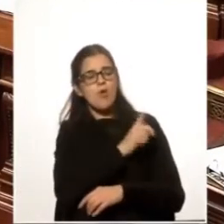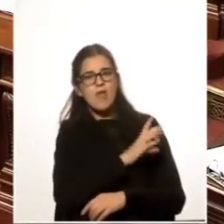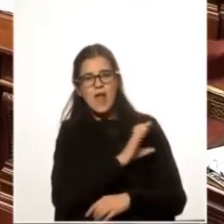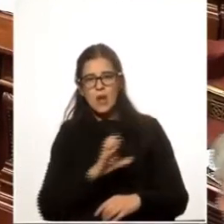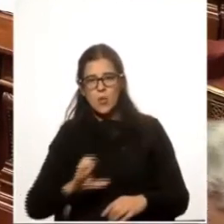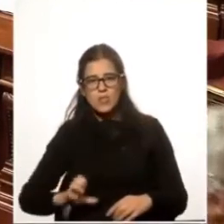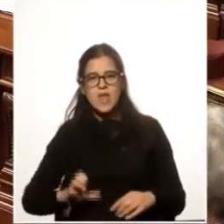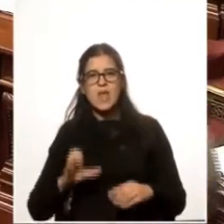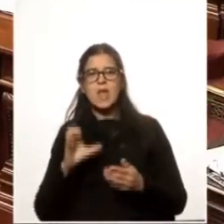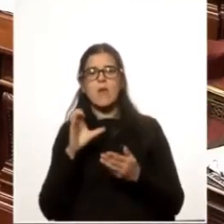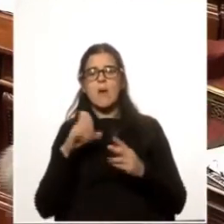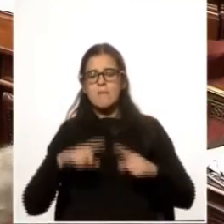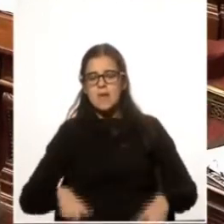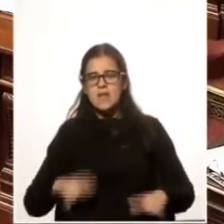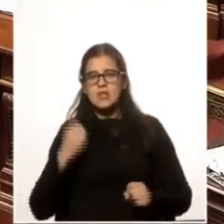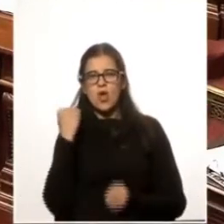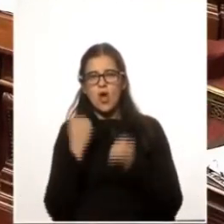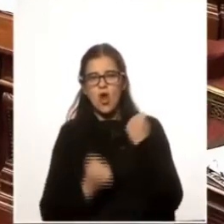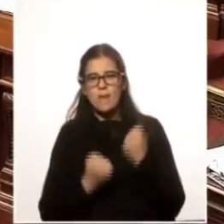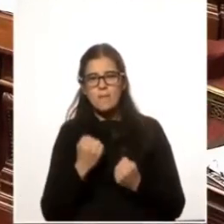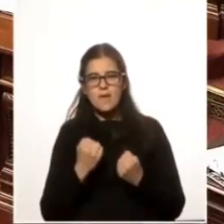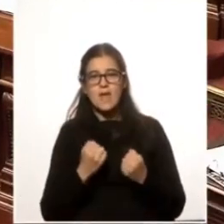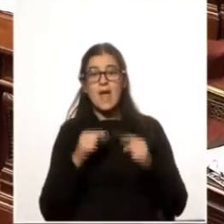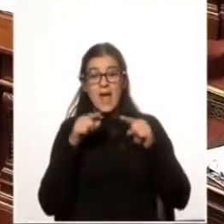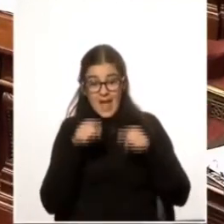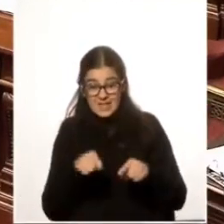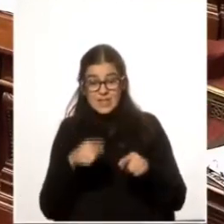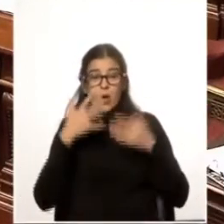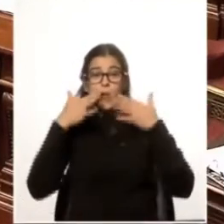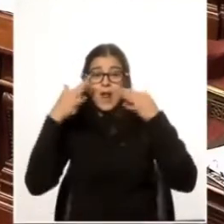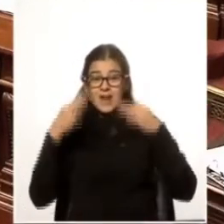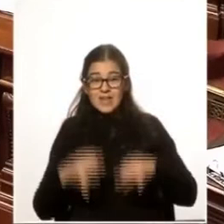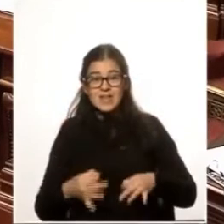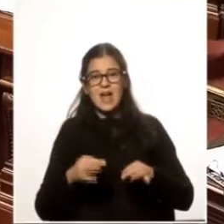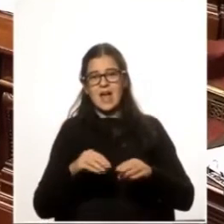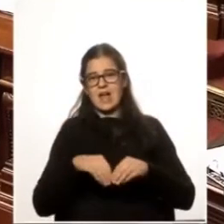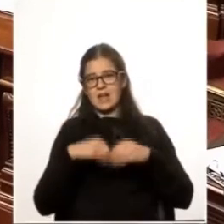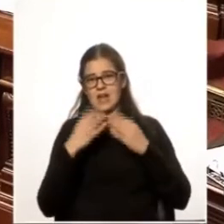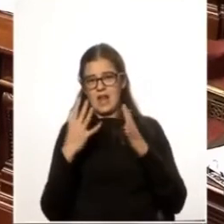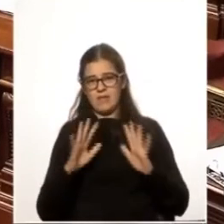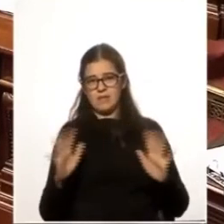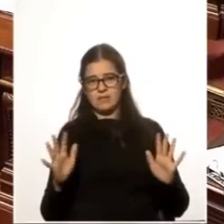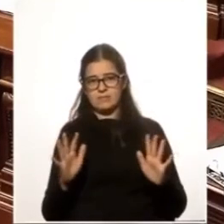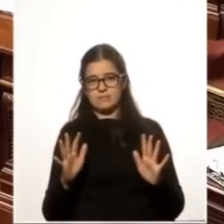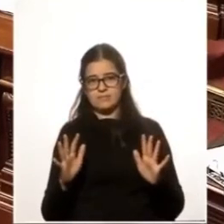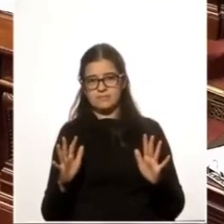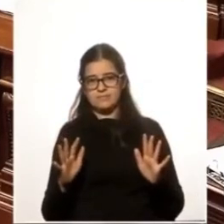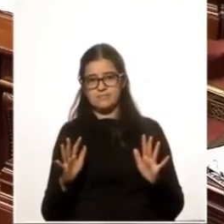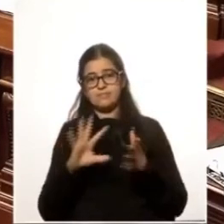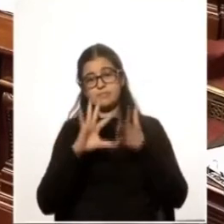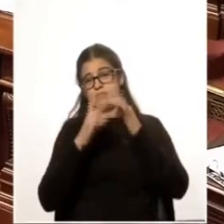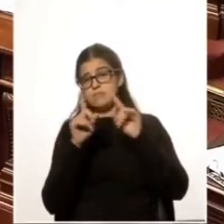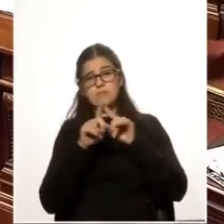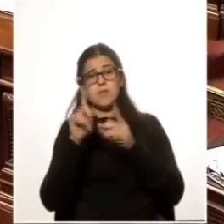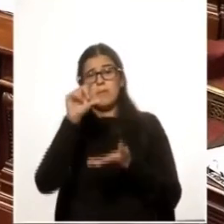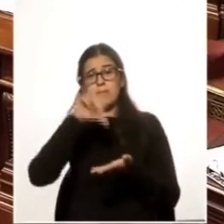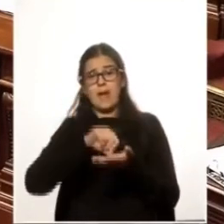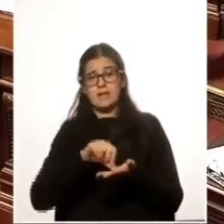ejecutivo del ministro de economía esa es una realidad grande como el país